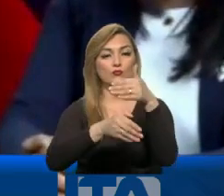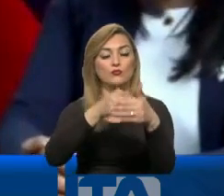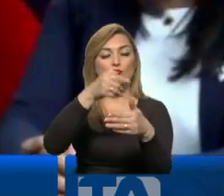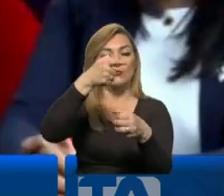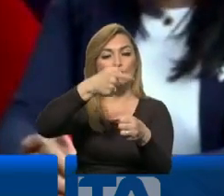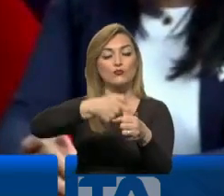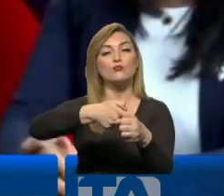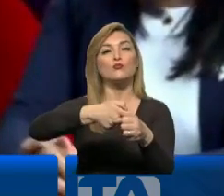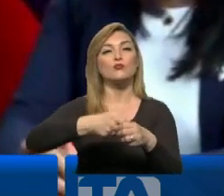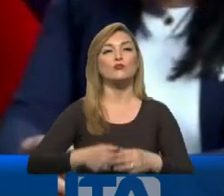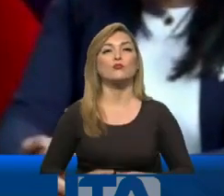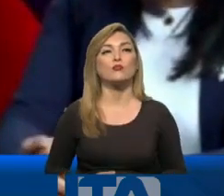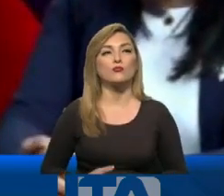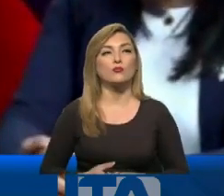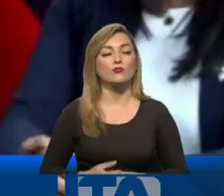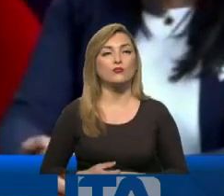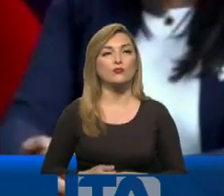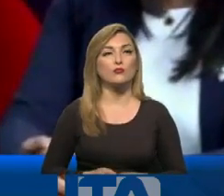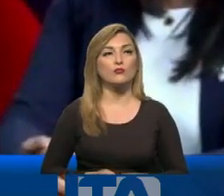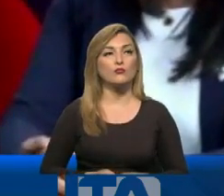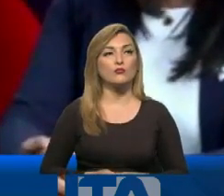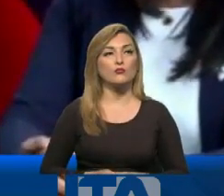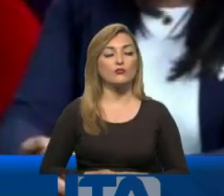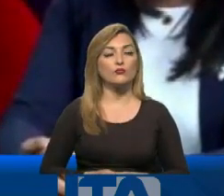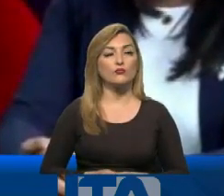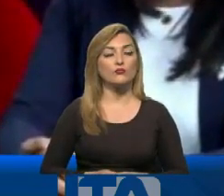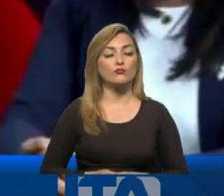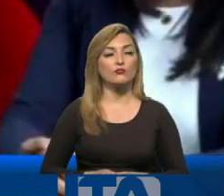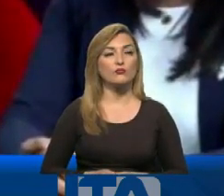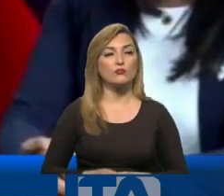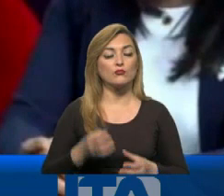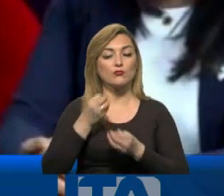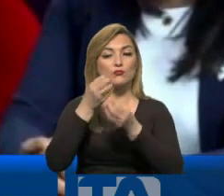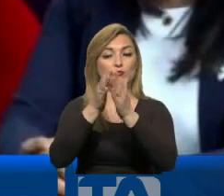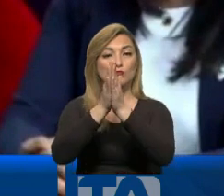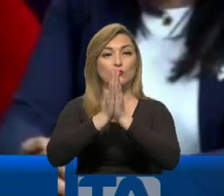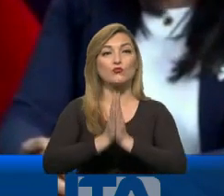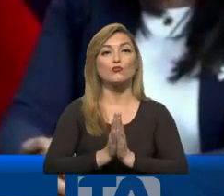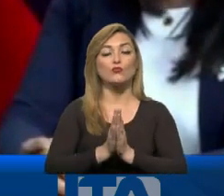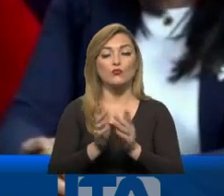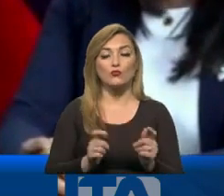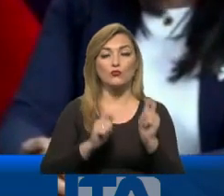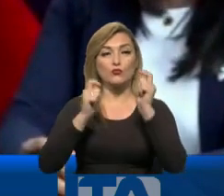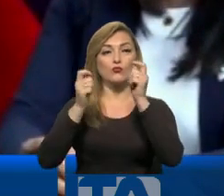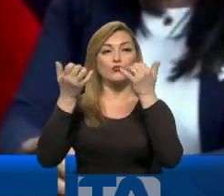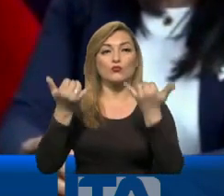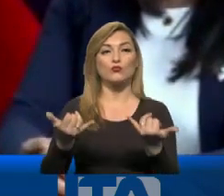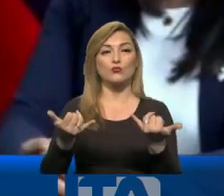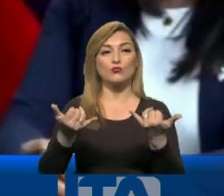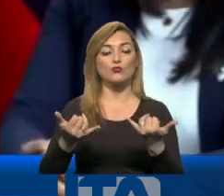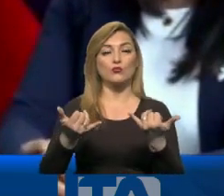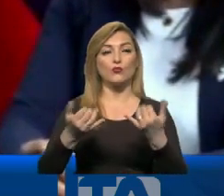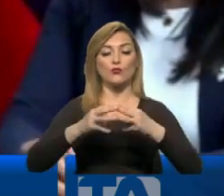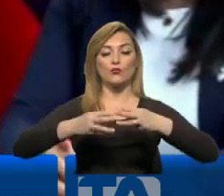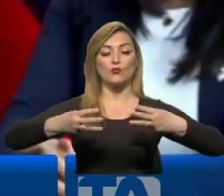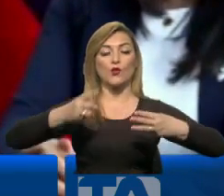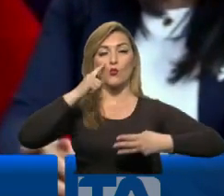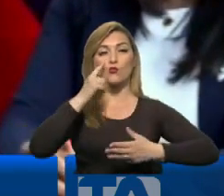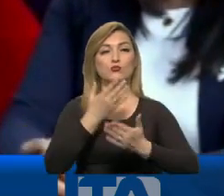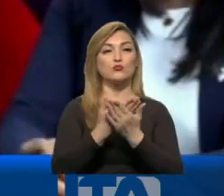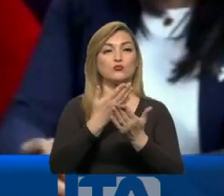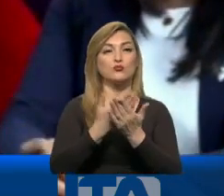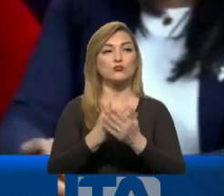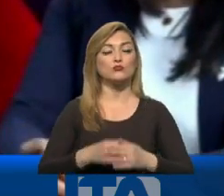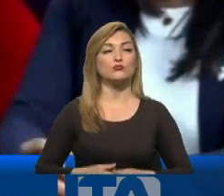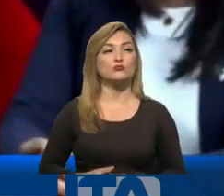específico, a este caso específico de la información que se había solicitado y que se entregó el día de hoy, elementos materiales, probatorios y